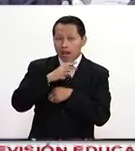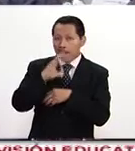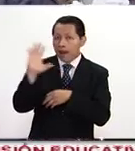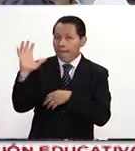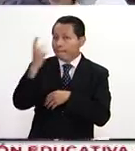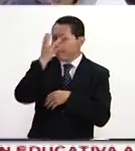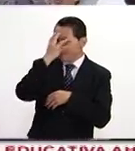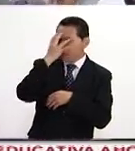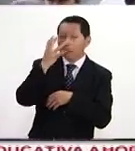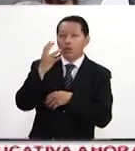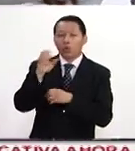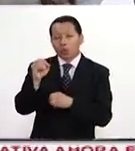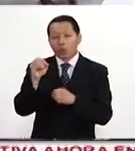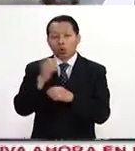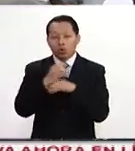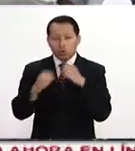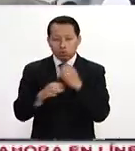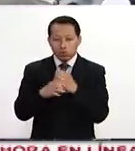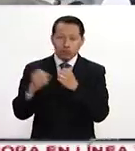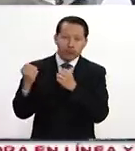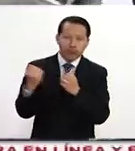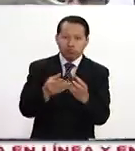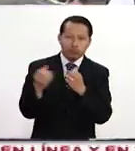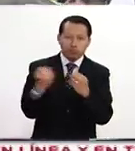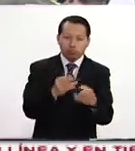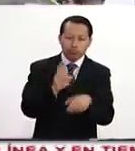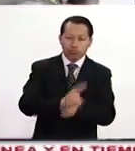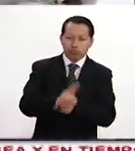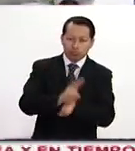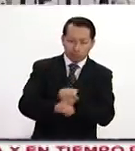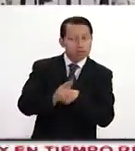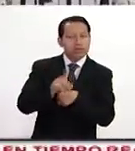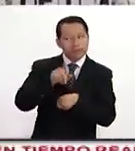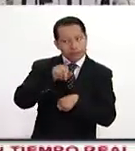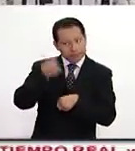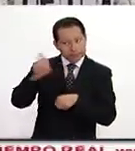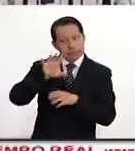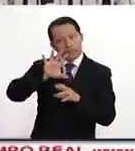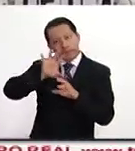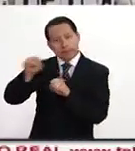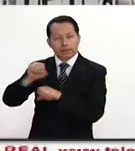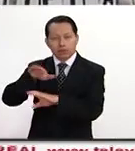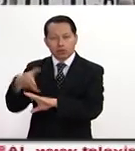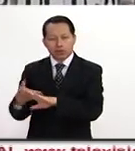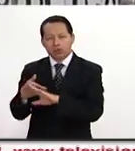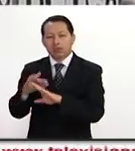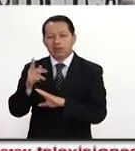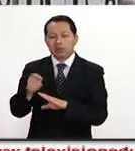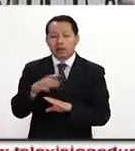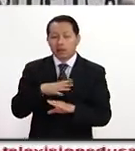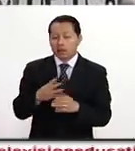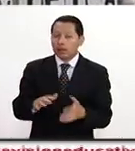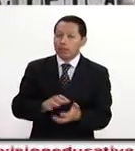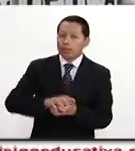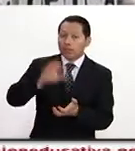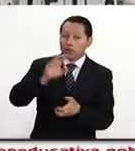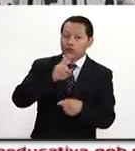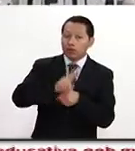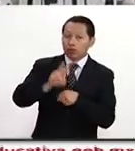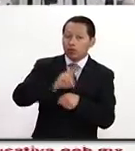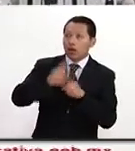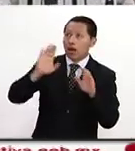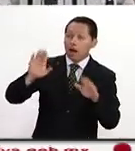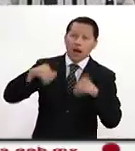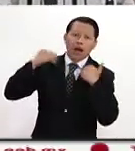algunos otros insumos a Venezuela. Preocupa mucho que la mayoría de las personas, de los venezolanos que se encuentran fuera del